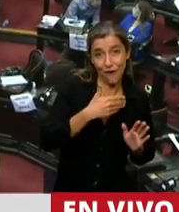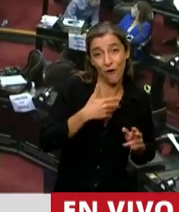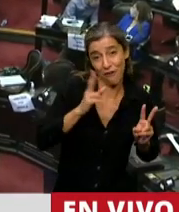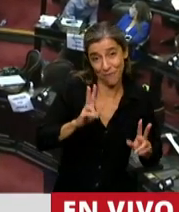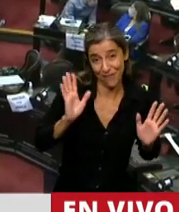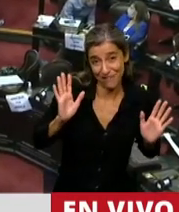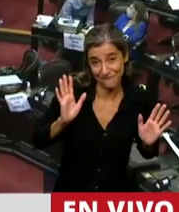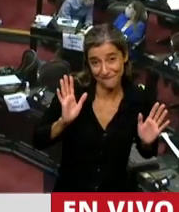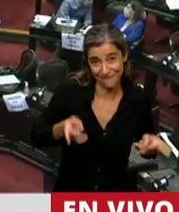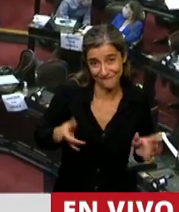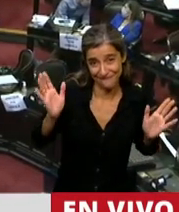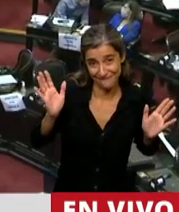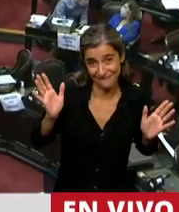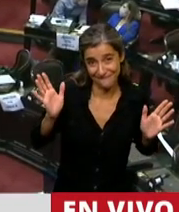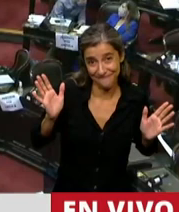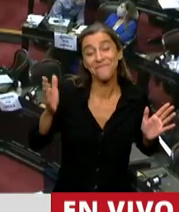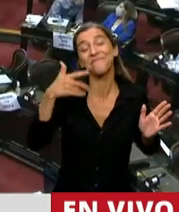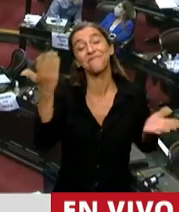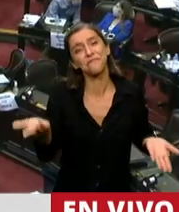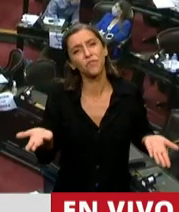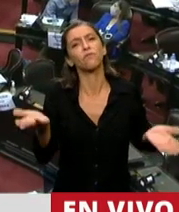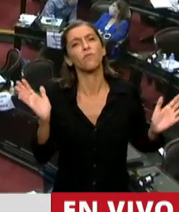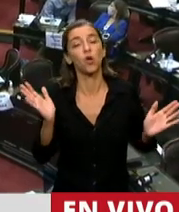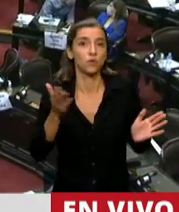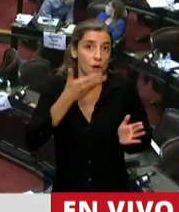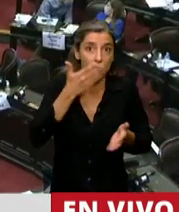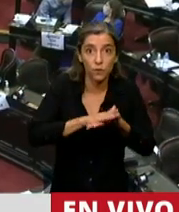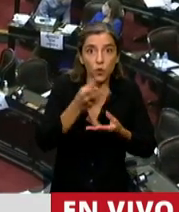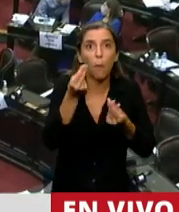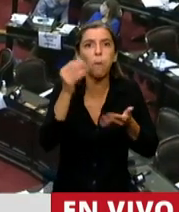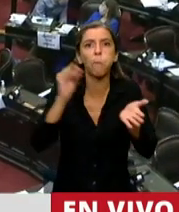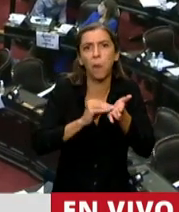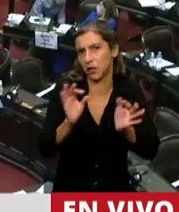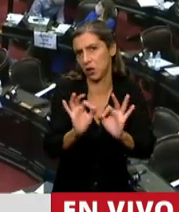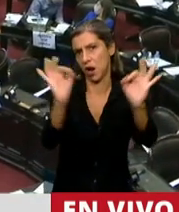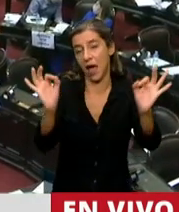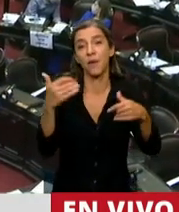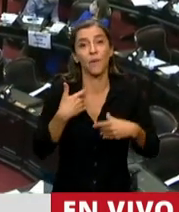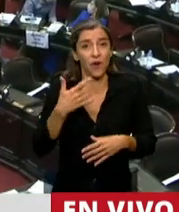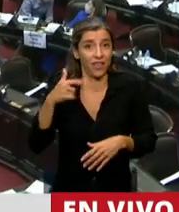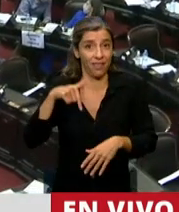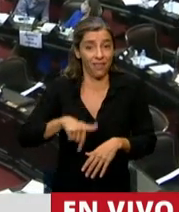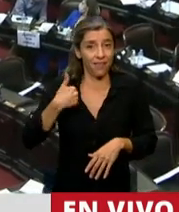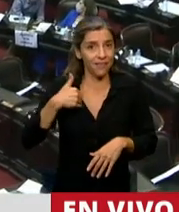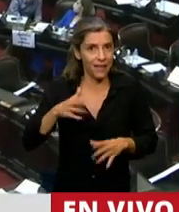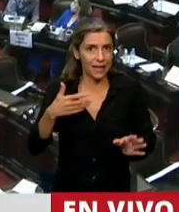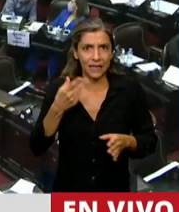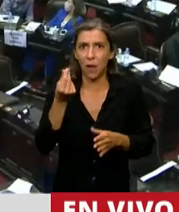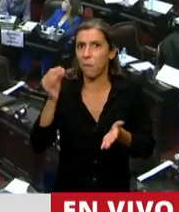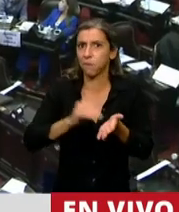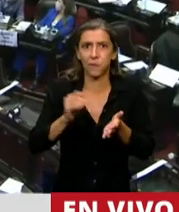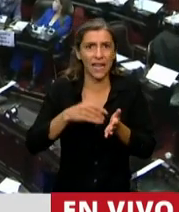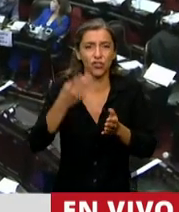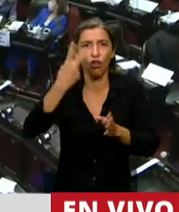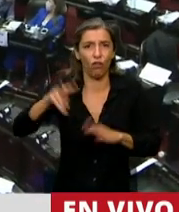Y eso, si tomamos en cuenta, sin tomar en cuenta los precios, porque los precios de las exportaciones argentinas se duplicaron, así que el número